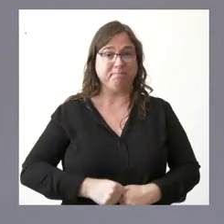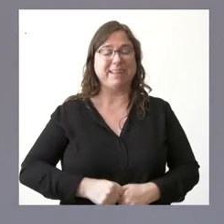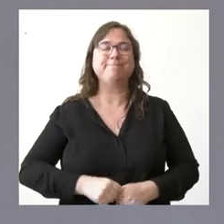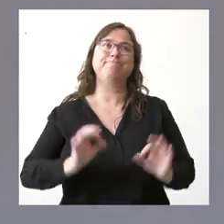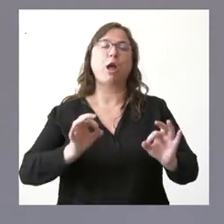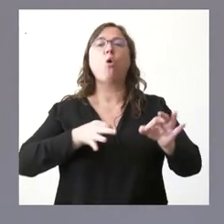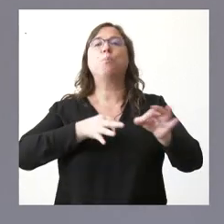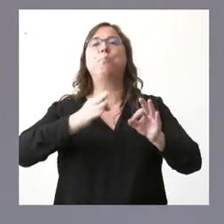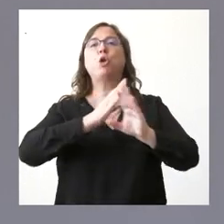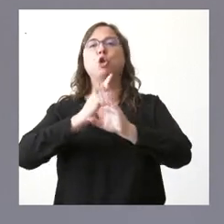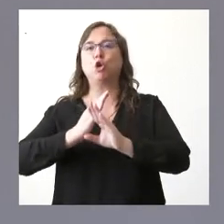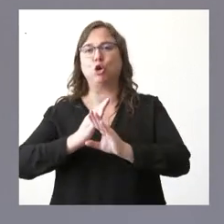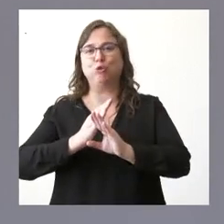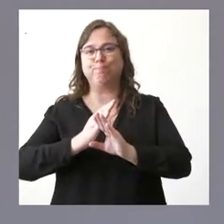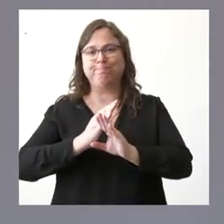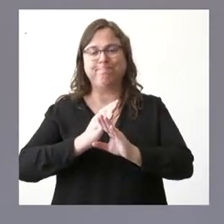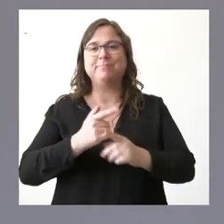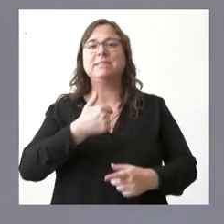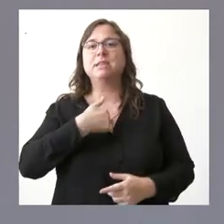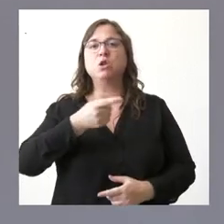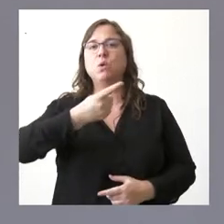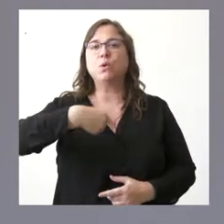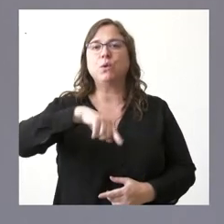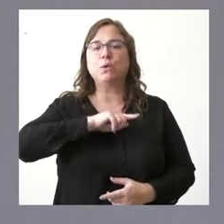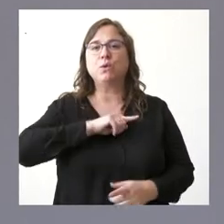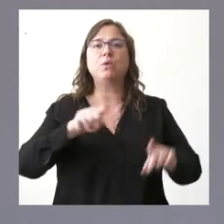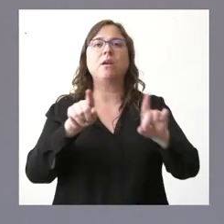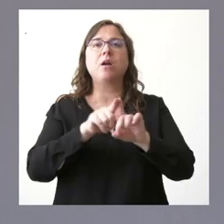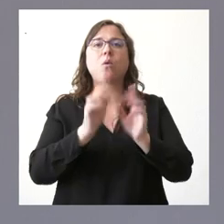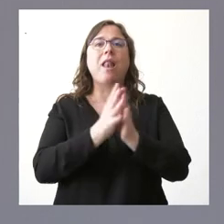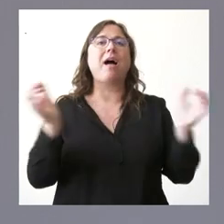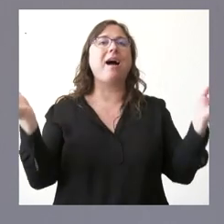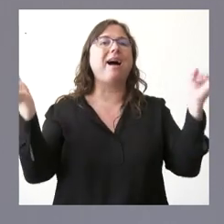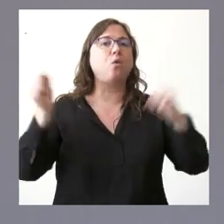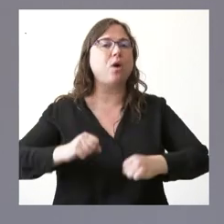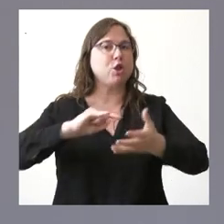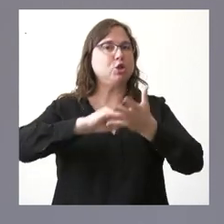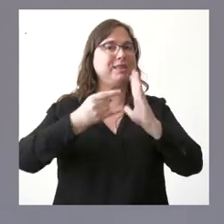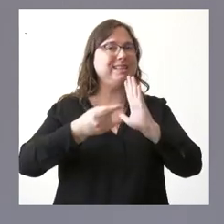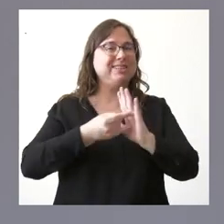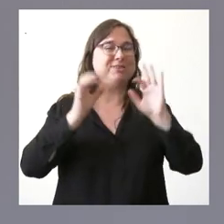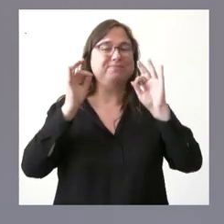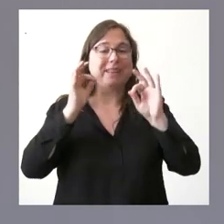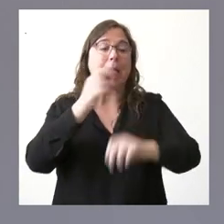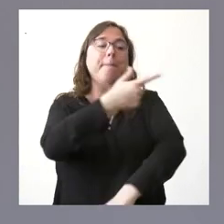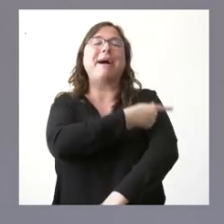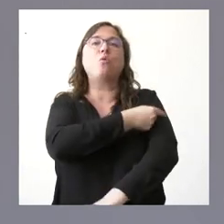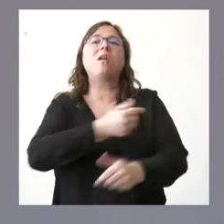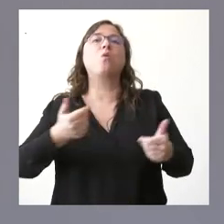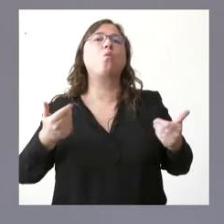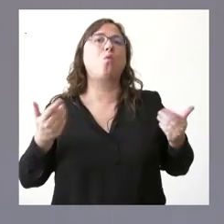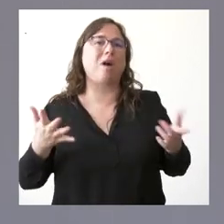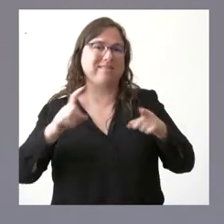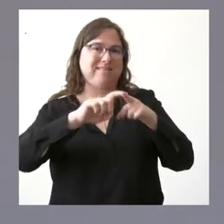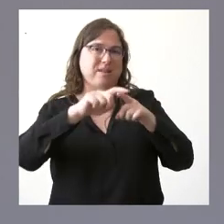todavía no disponemos es del acuerdo definitivo científico-técnico en torno a la vacuna a aplicar. En alguna